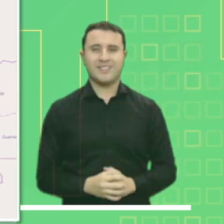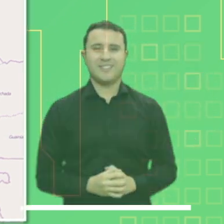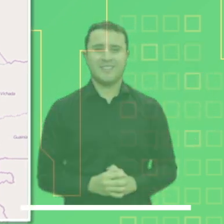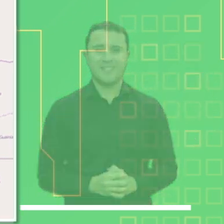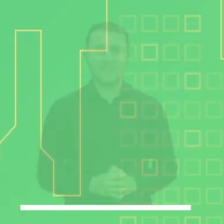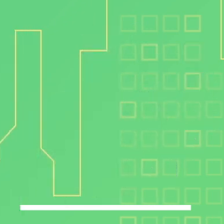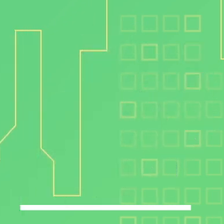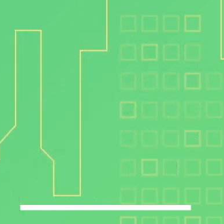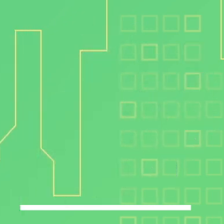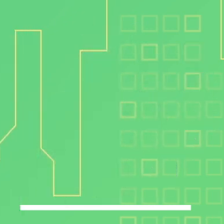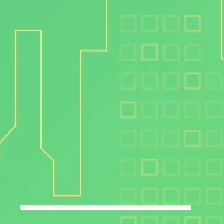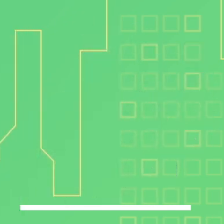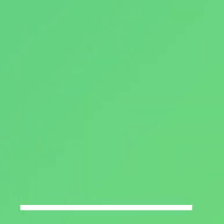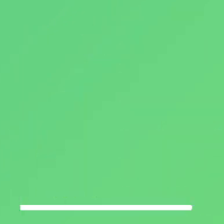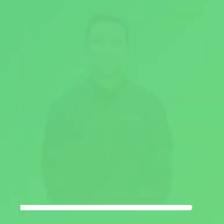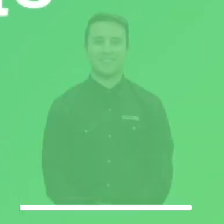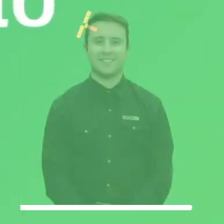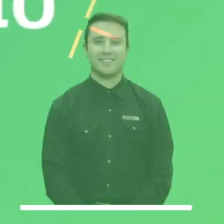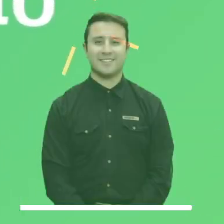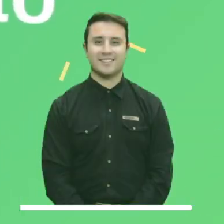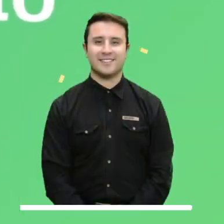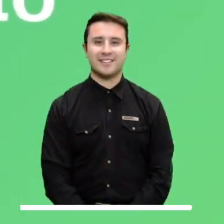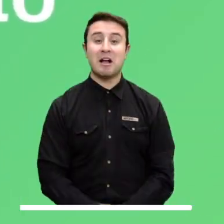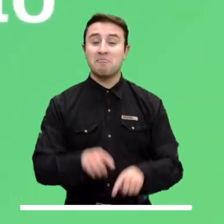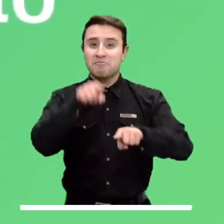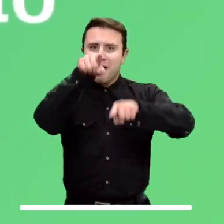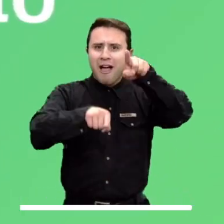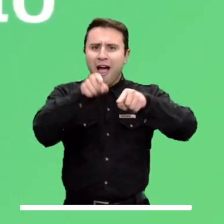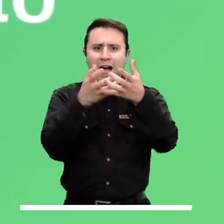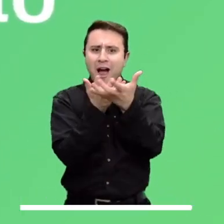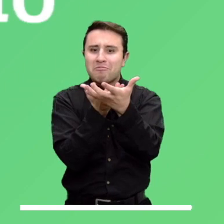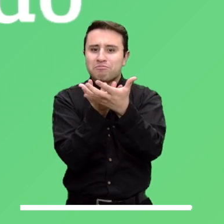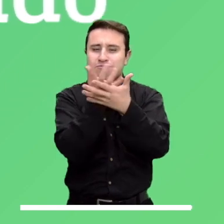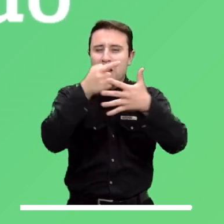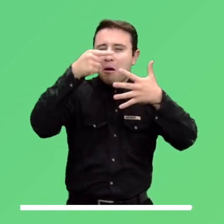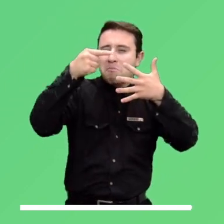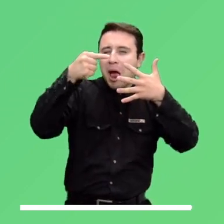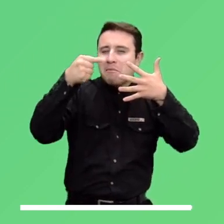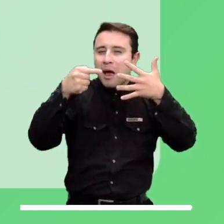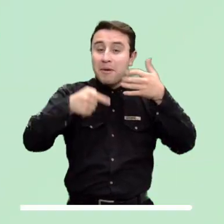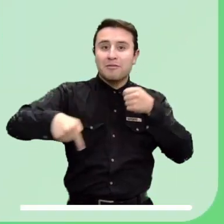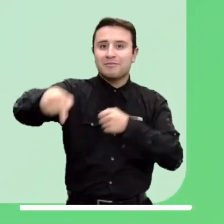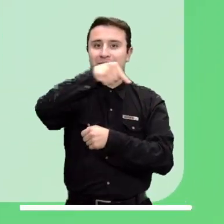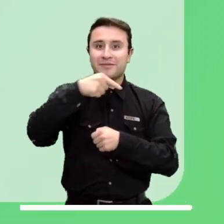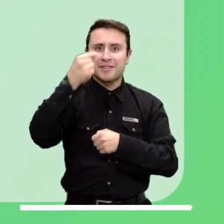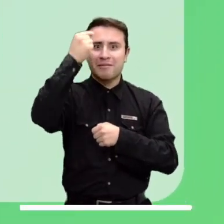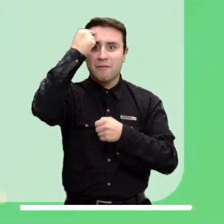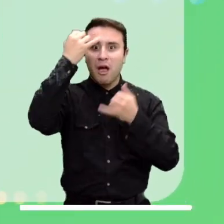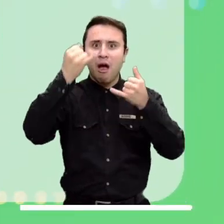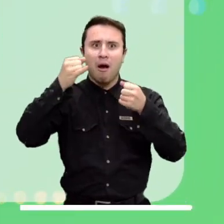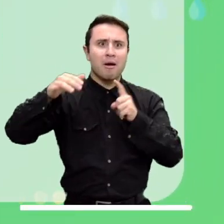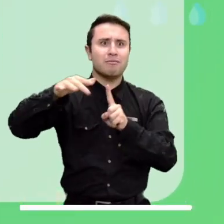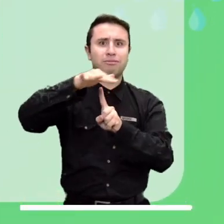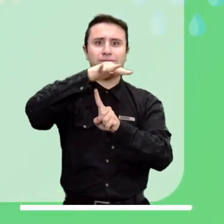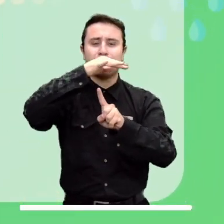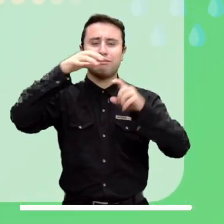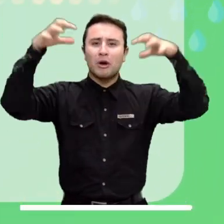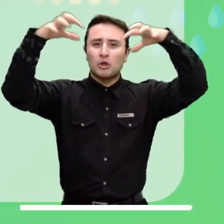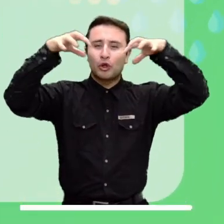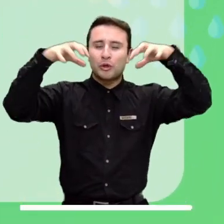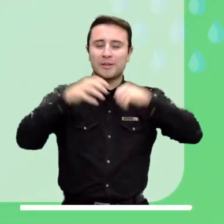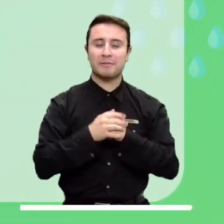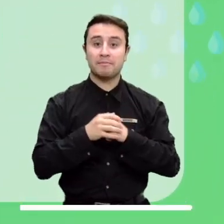lluvioso en el Océano Pacífico. Estas son algunas recomendaciones para tener en cuenta durante esta temporada de lluvias.